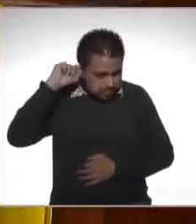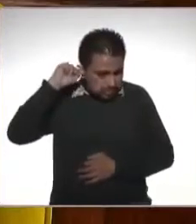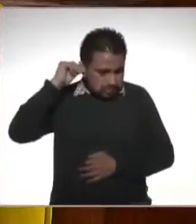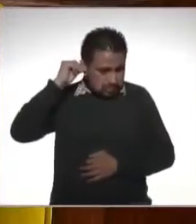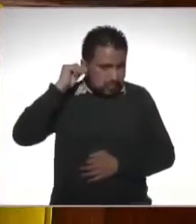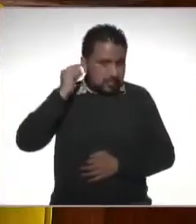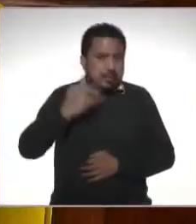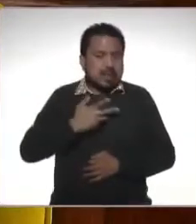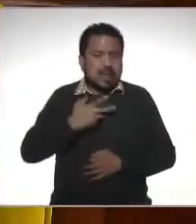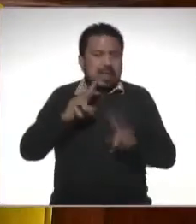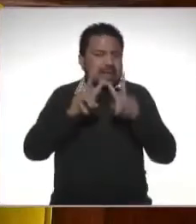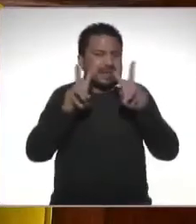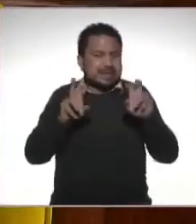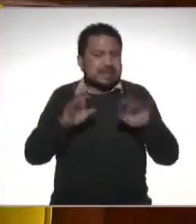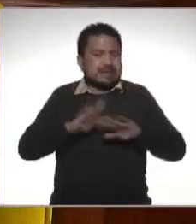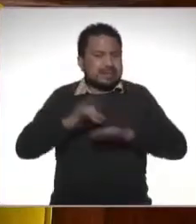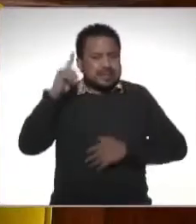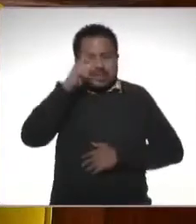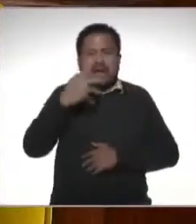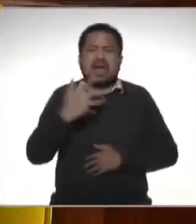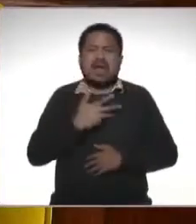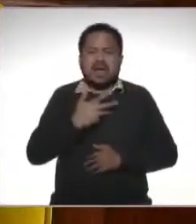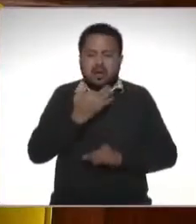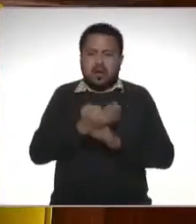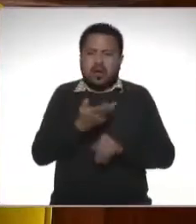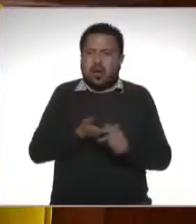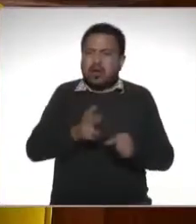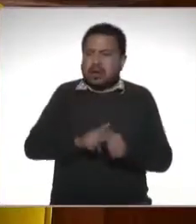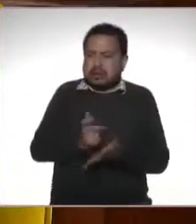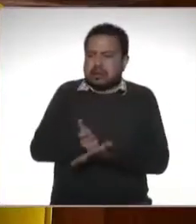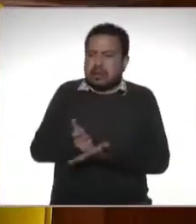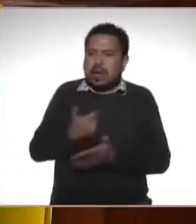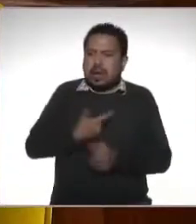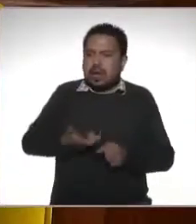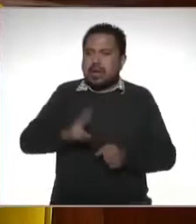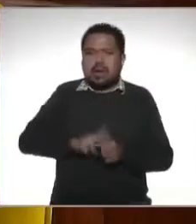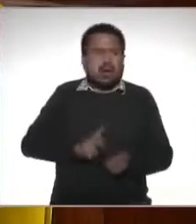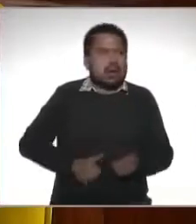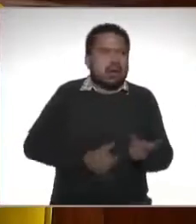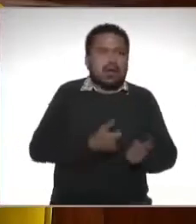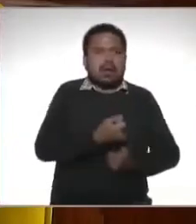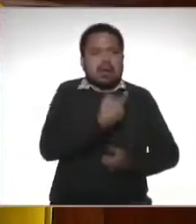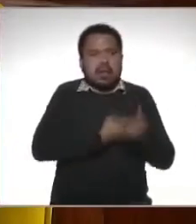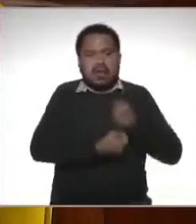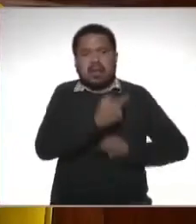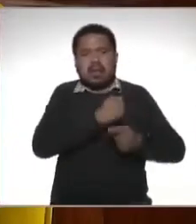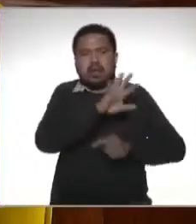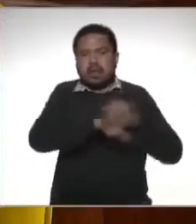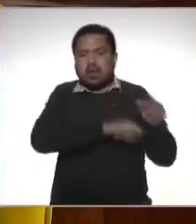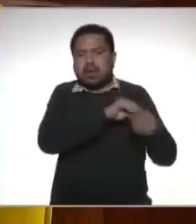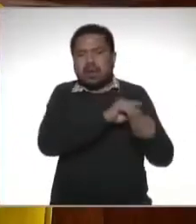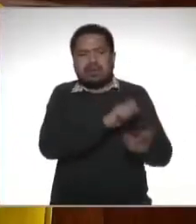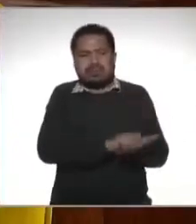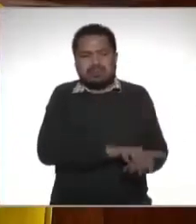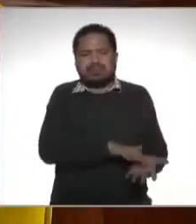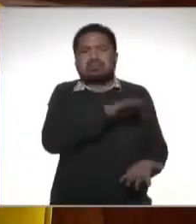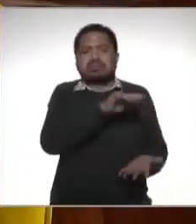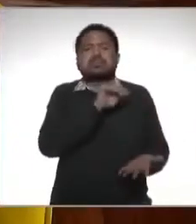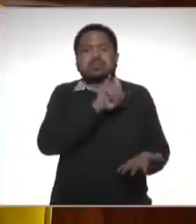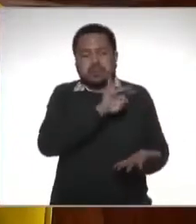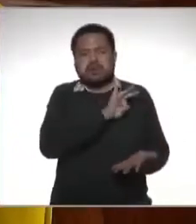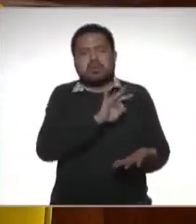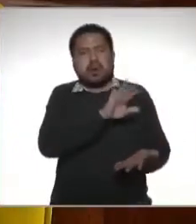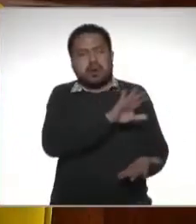complicados si yo tengo un gran una cuesta hospitalaria que estuve internado y me pusieron medicinas y todo esa gran cuenta sí la puedo